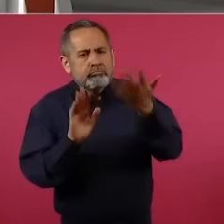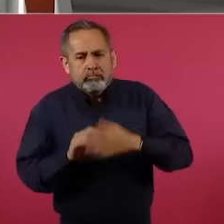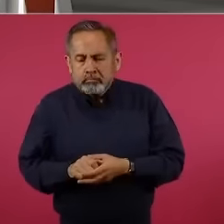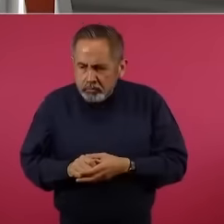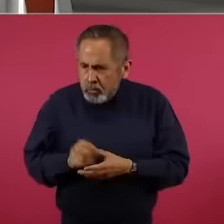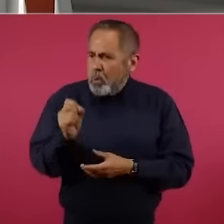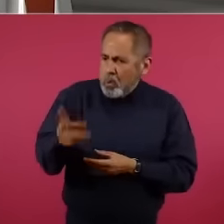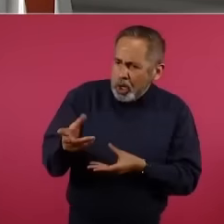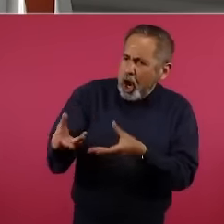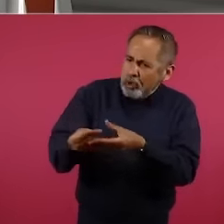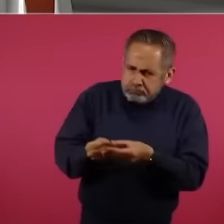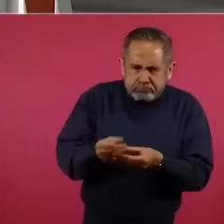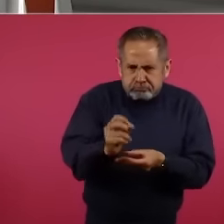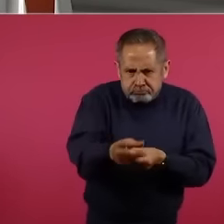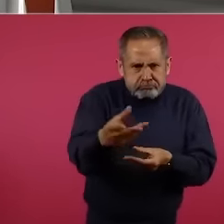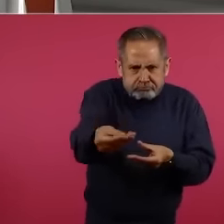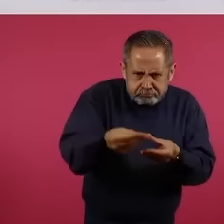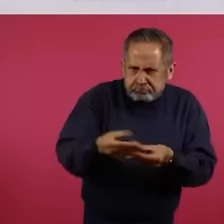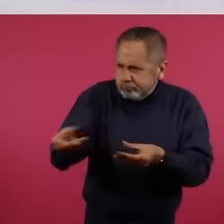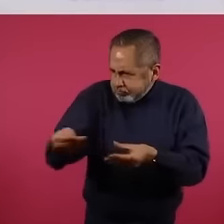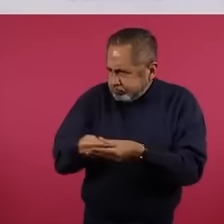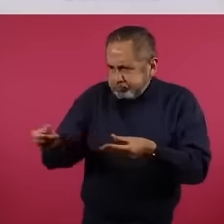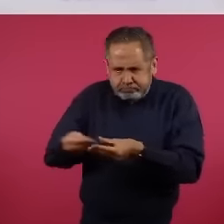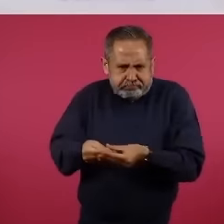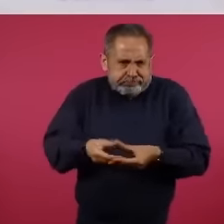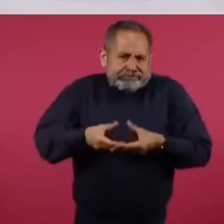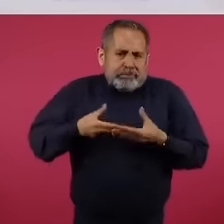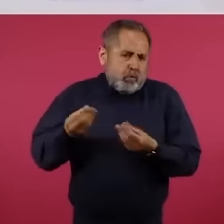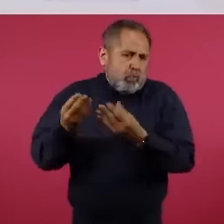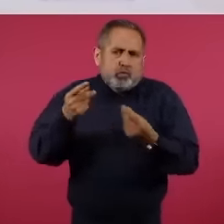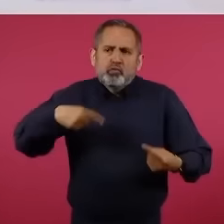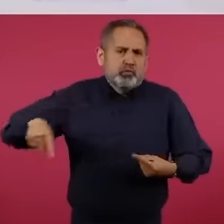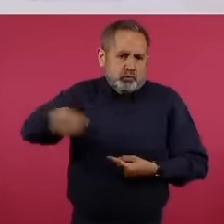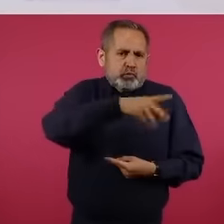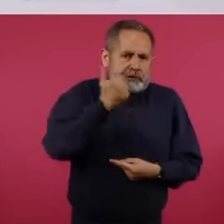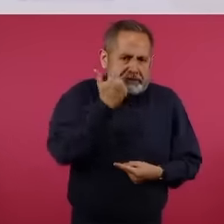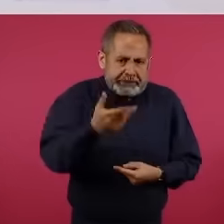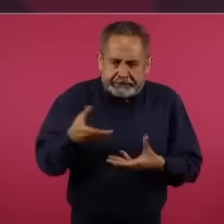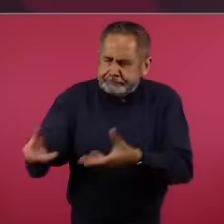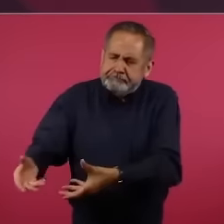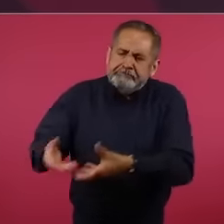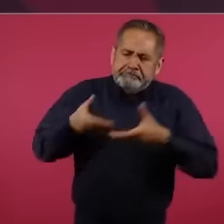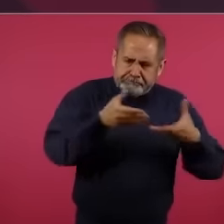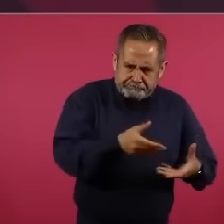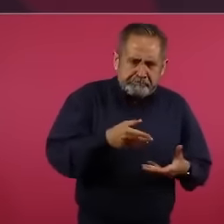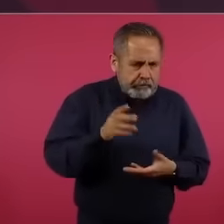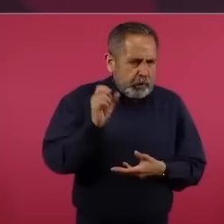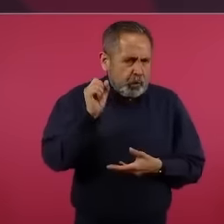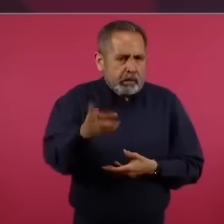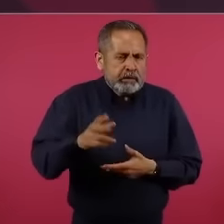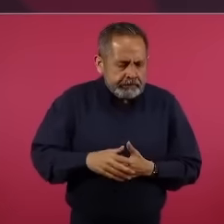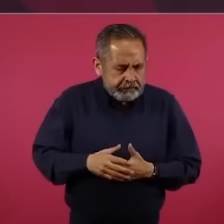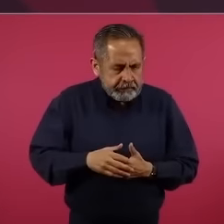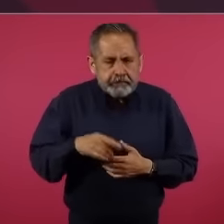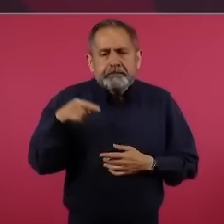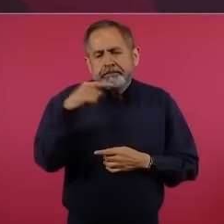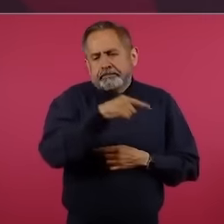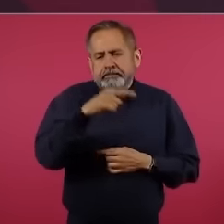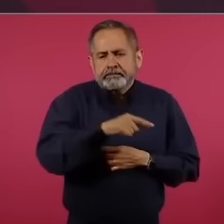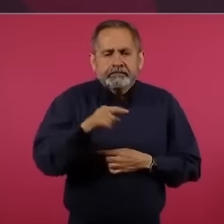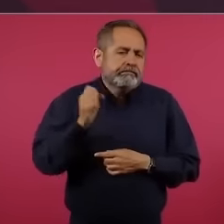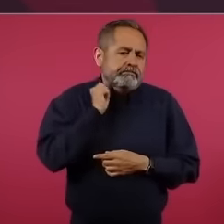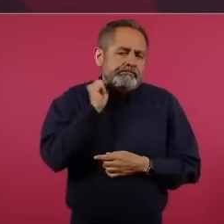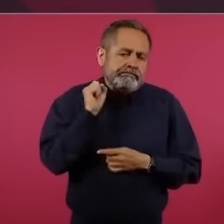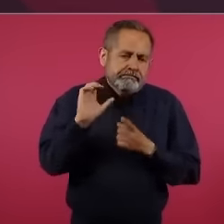va a haber desde luego una comisión que va a